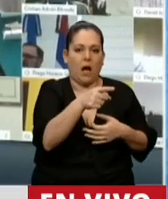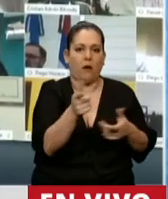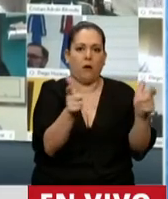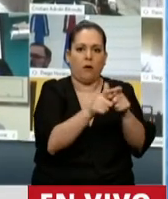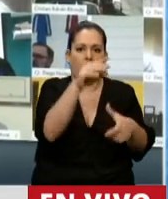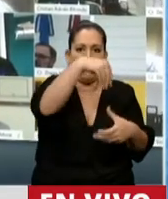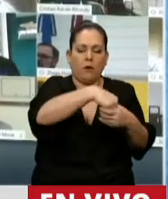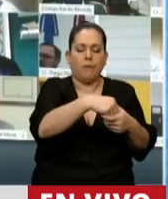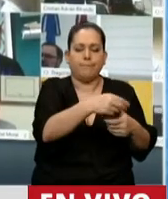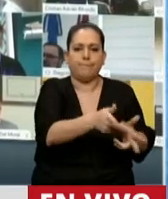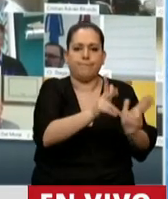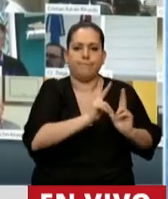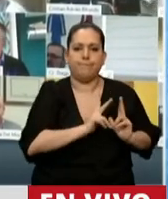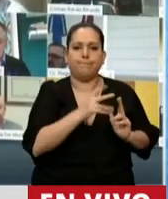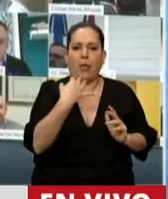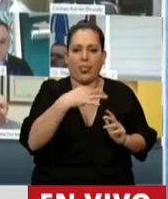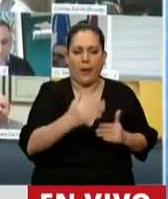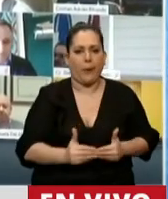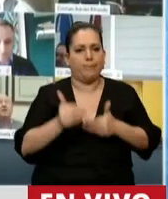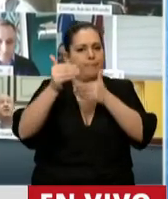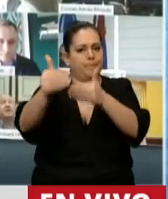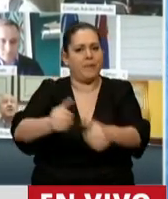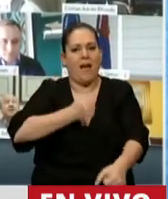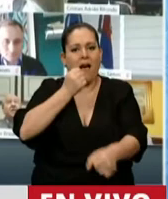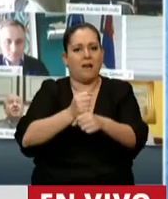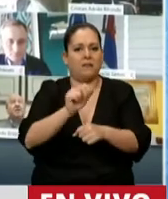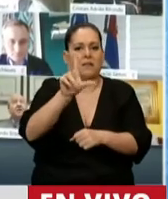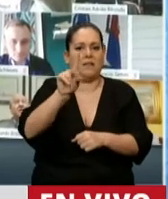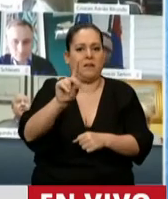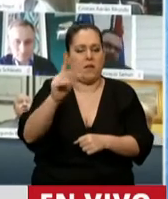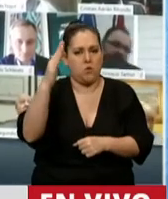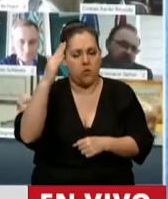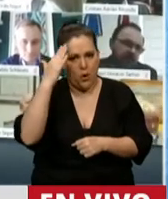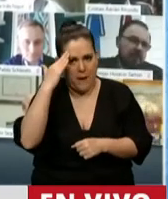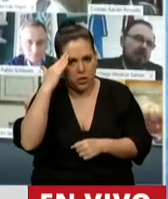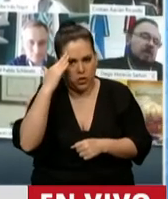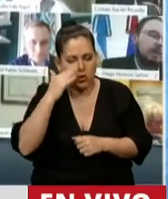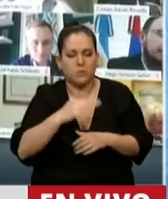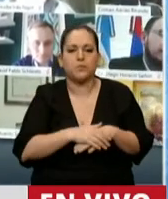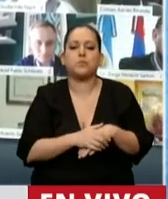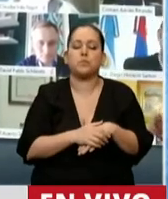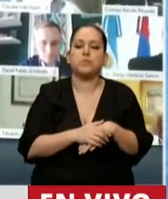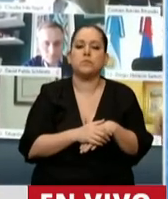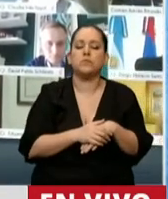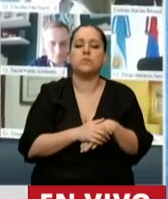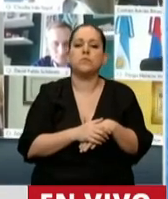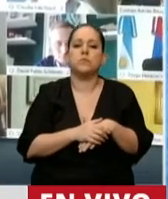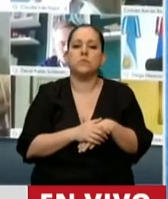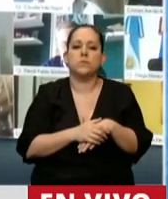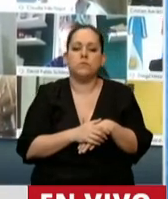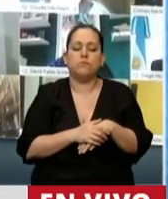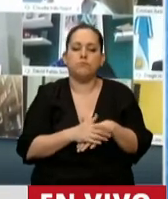interpretado razonablemente llevar este plazo hasta el 31 de marzo. Pero en el medio, señor Presidente, más allá de todas las cosas que